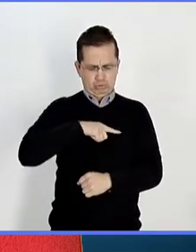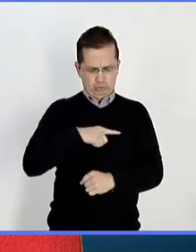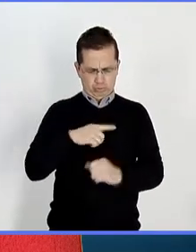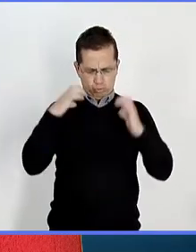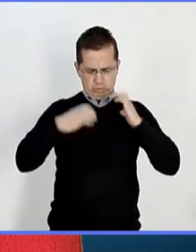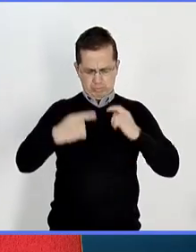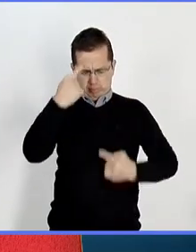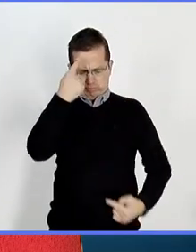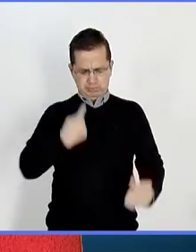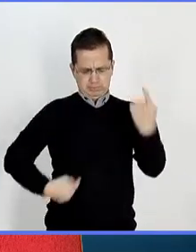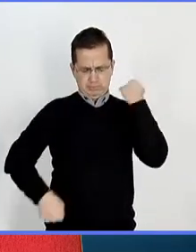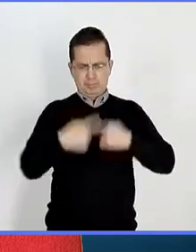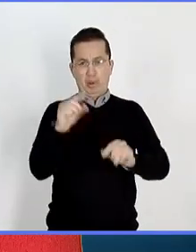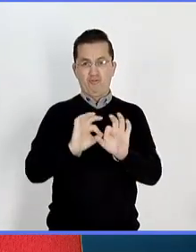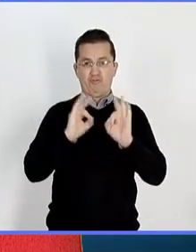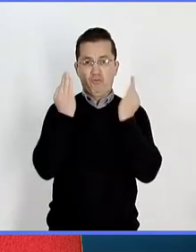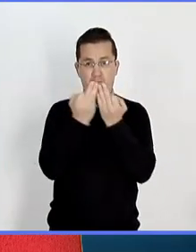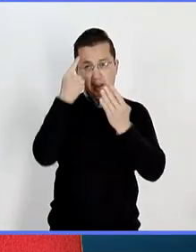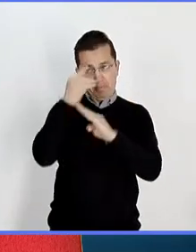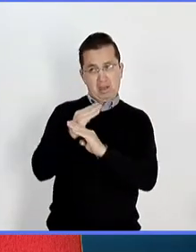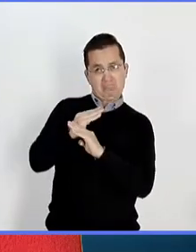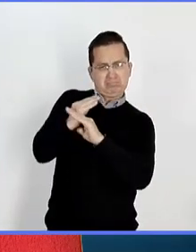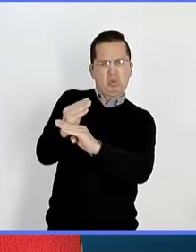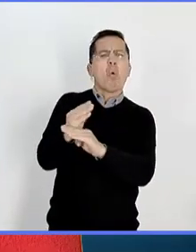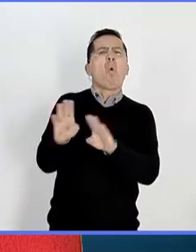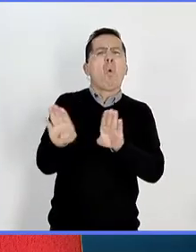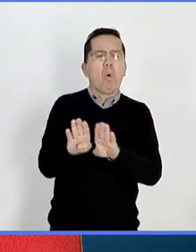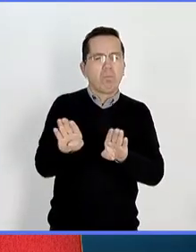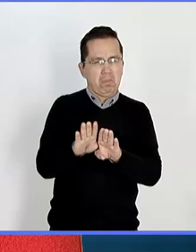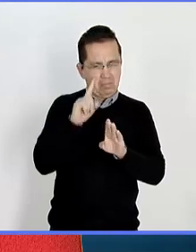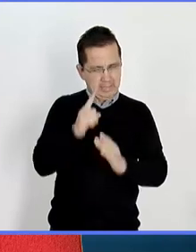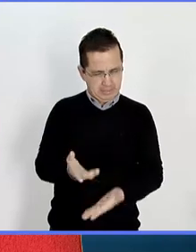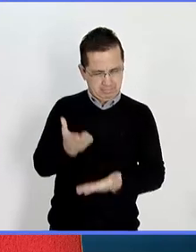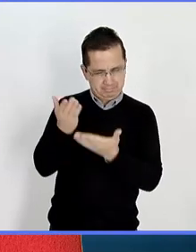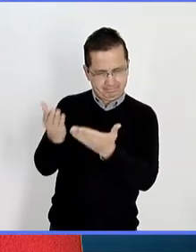inmunológico. Escuchemos la primera entrega sobre este tema.